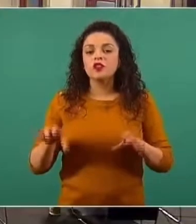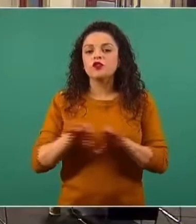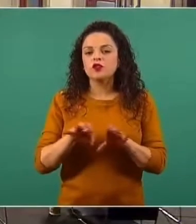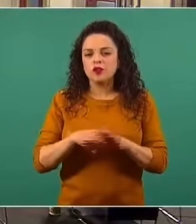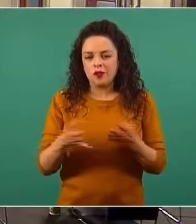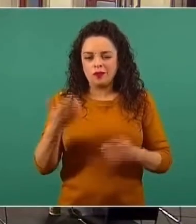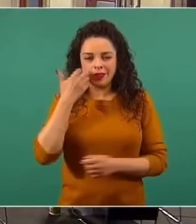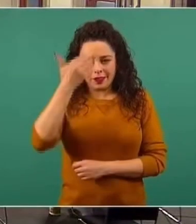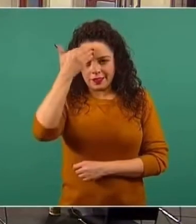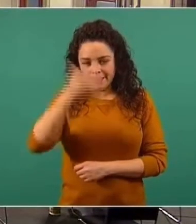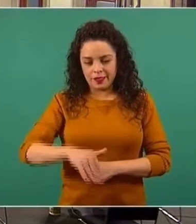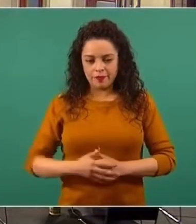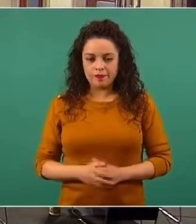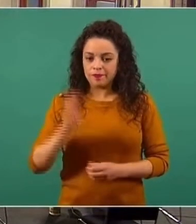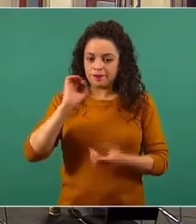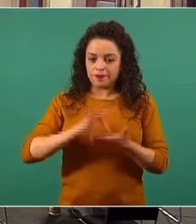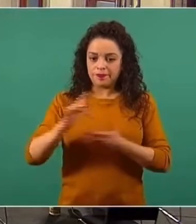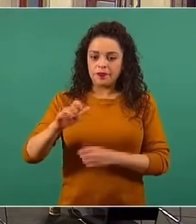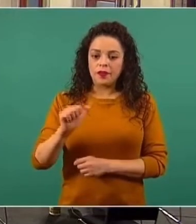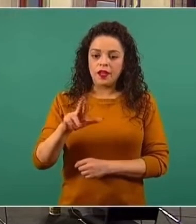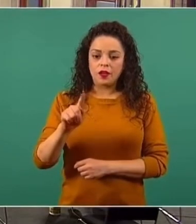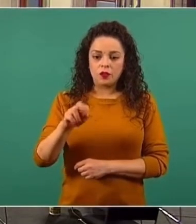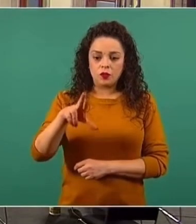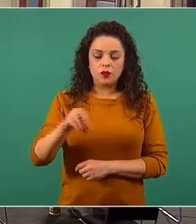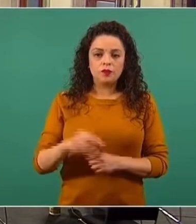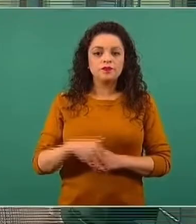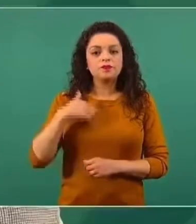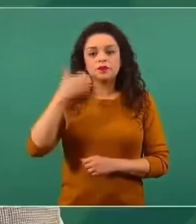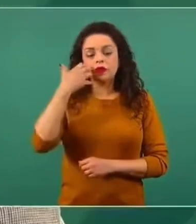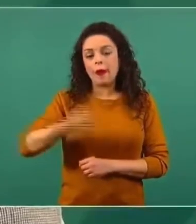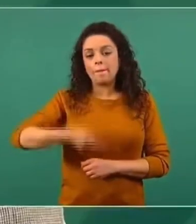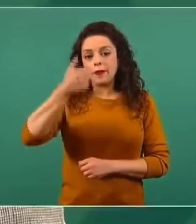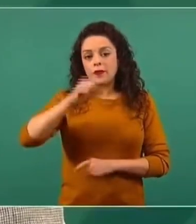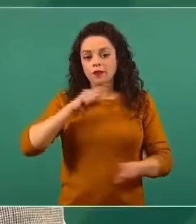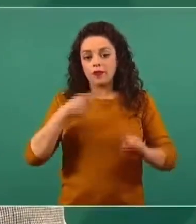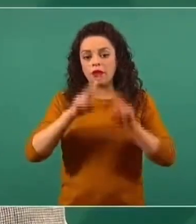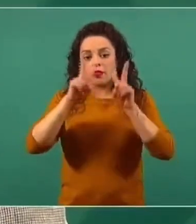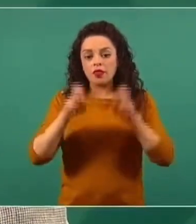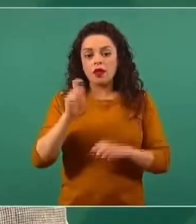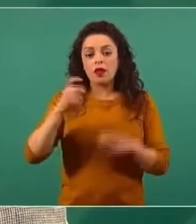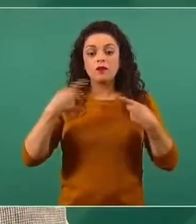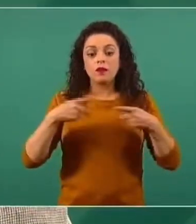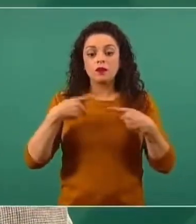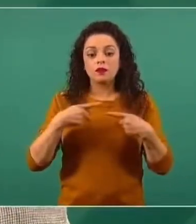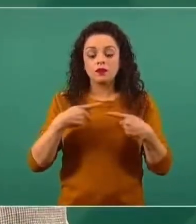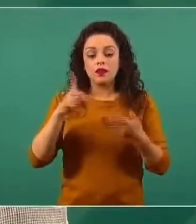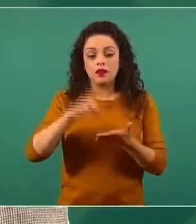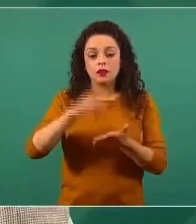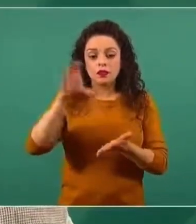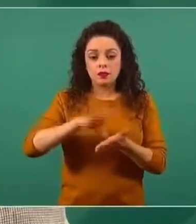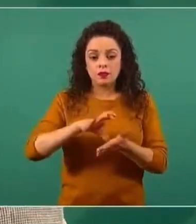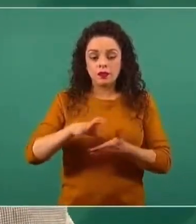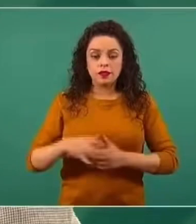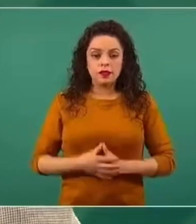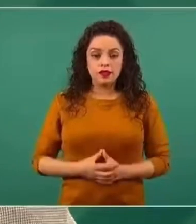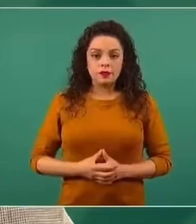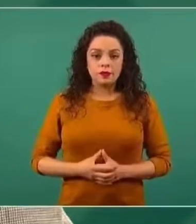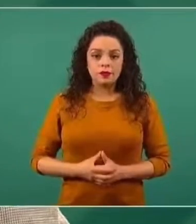Muchas gracias, Arturo Contreras. Quisiera primero abordar el tema de personas con discapacidad